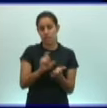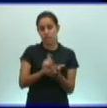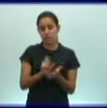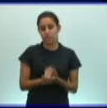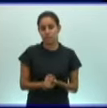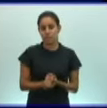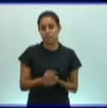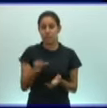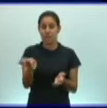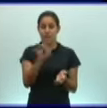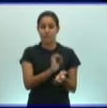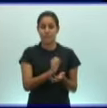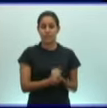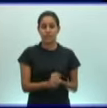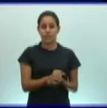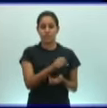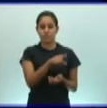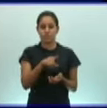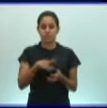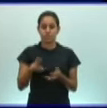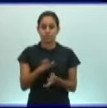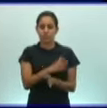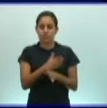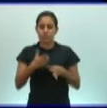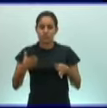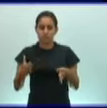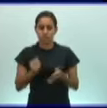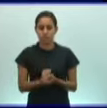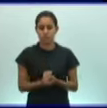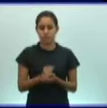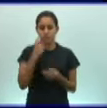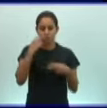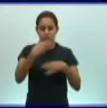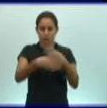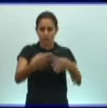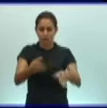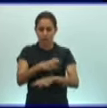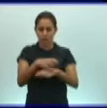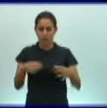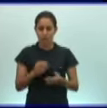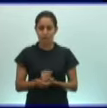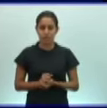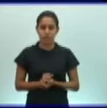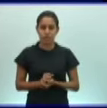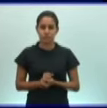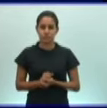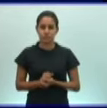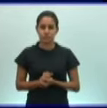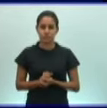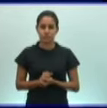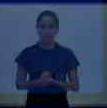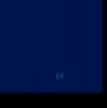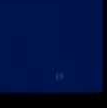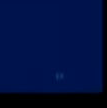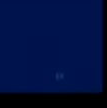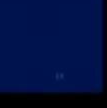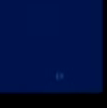estar viendo los ciclos de vida de estos animales. ¡Gracias! ¡Gracias!